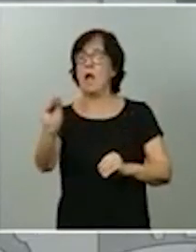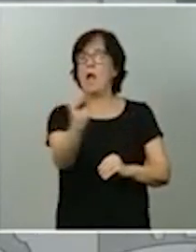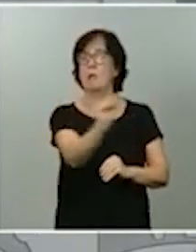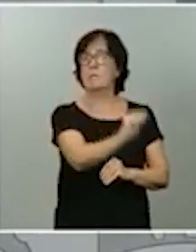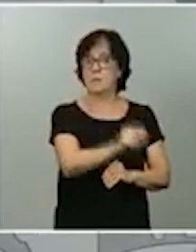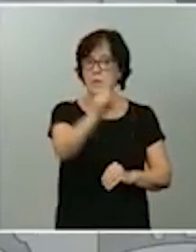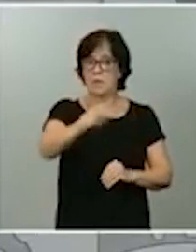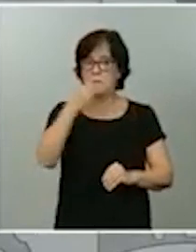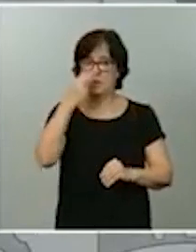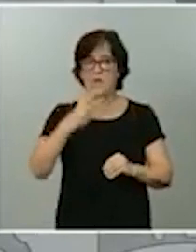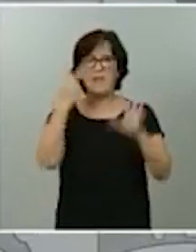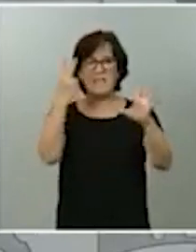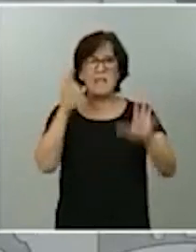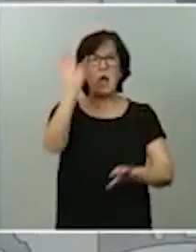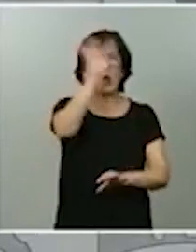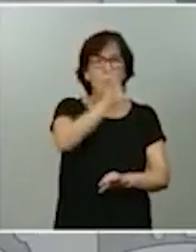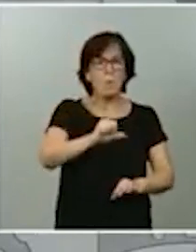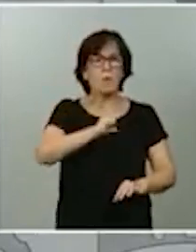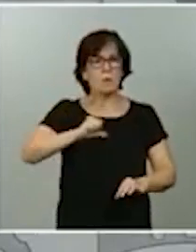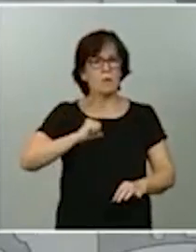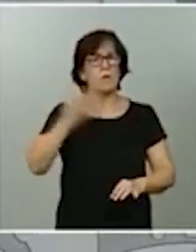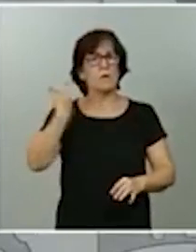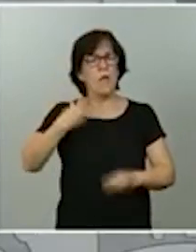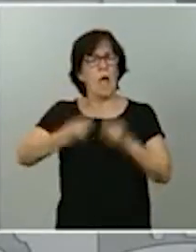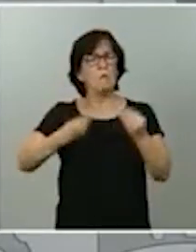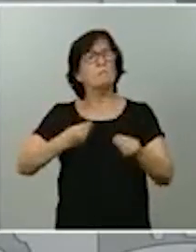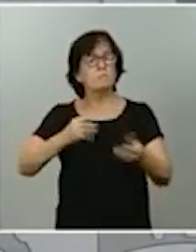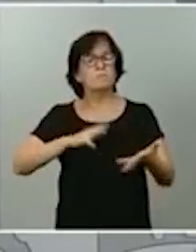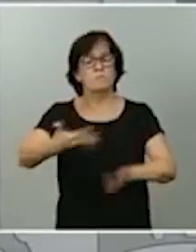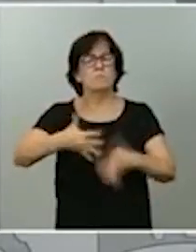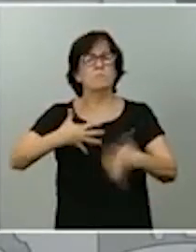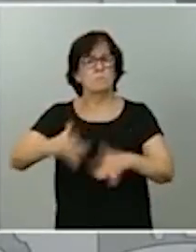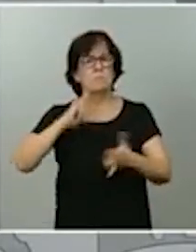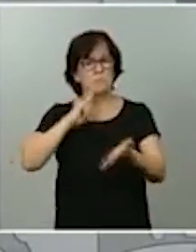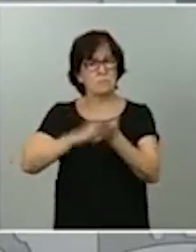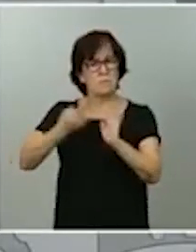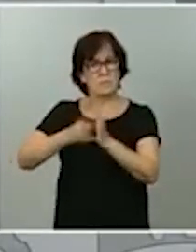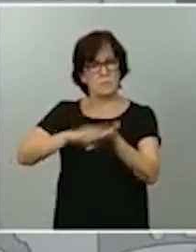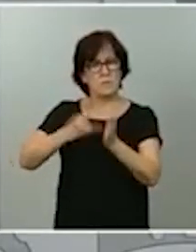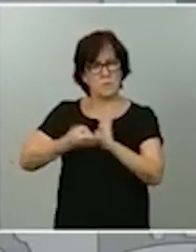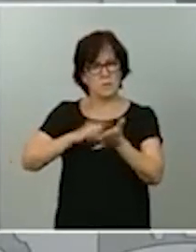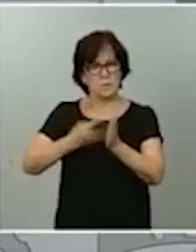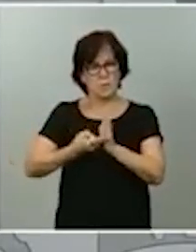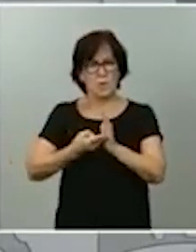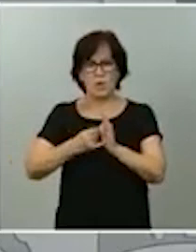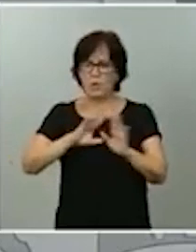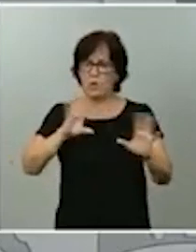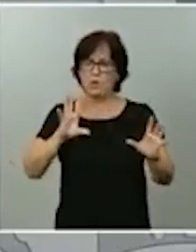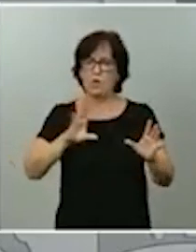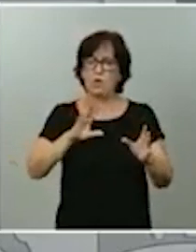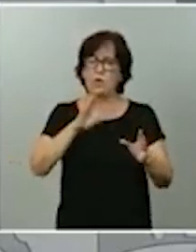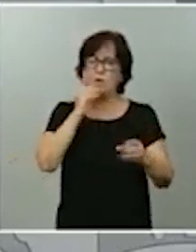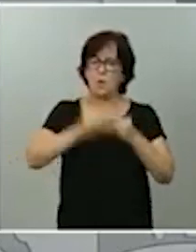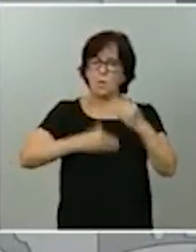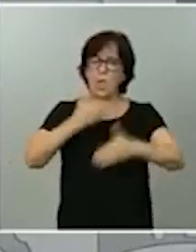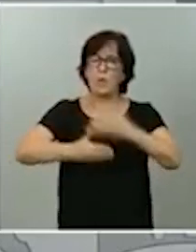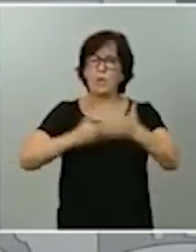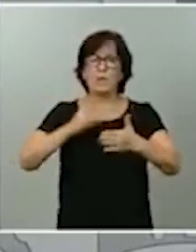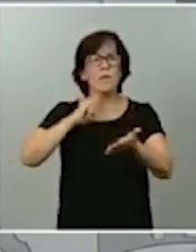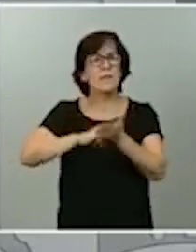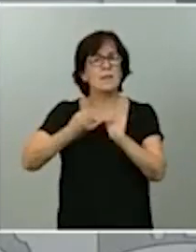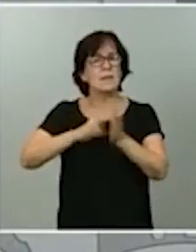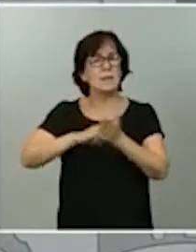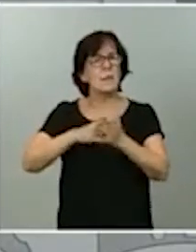son siete comunidades autónomas las que han contemplado el proceso técnico, o completado, mejor dicho, el proceso técnico, y tienen el sistema plenamente